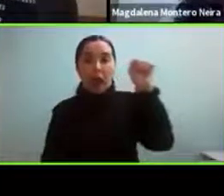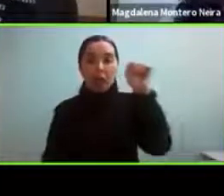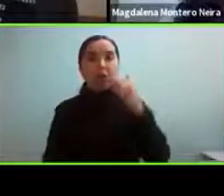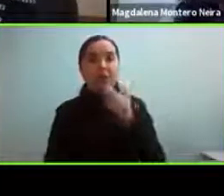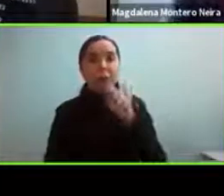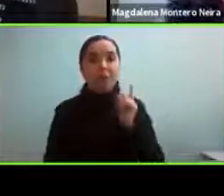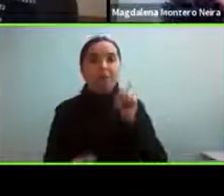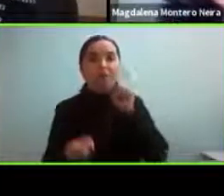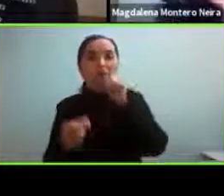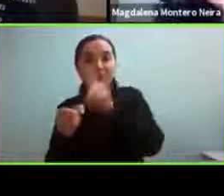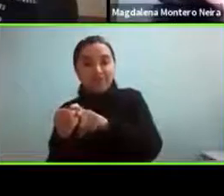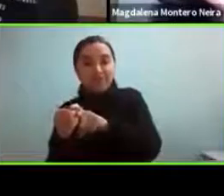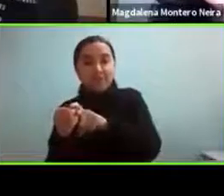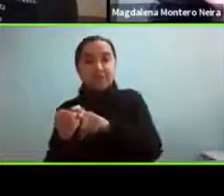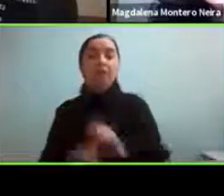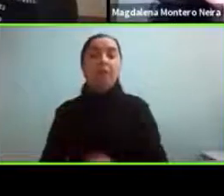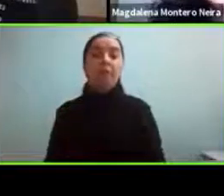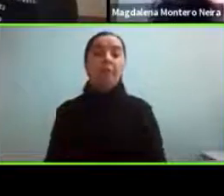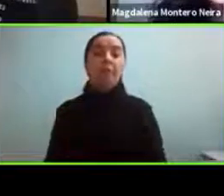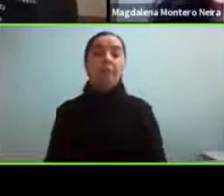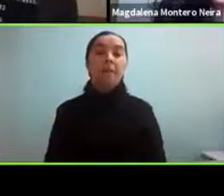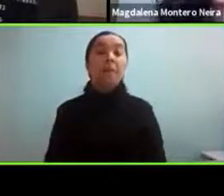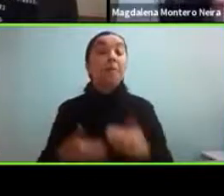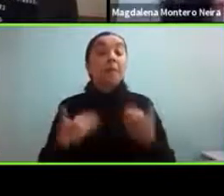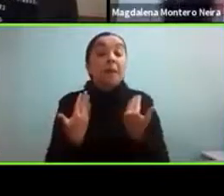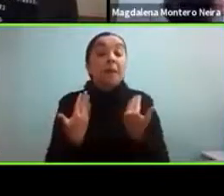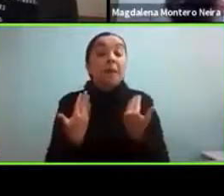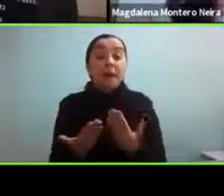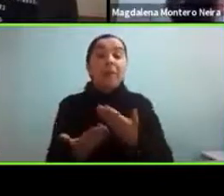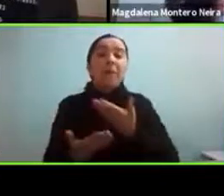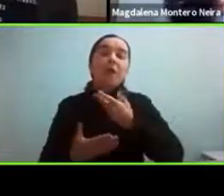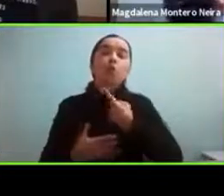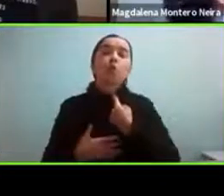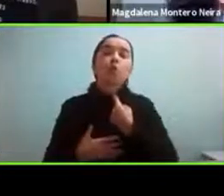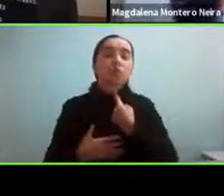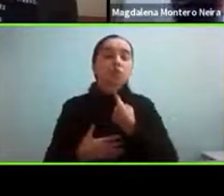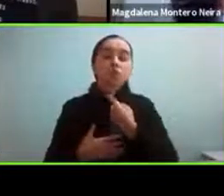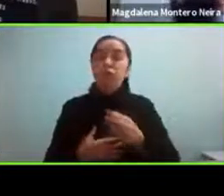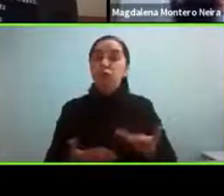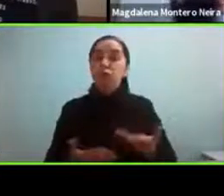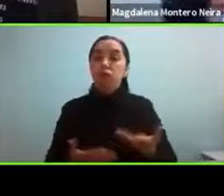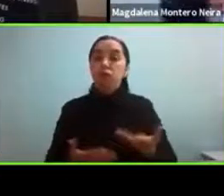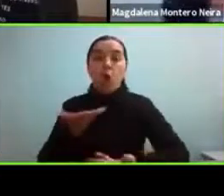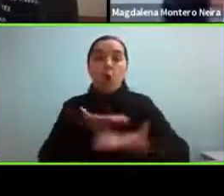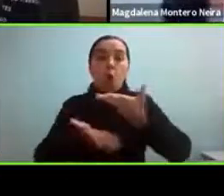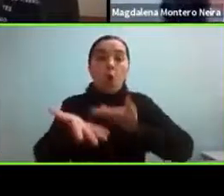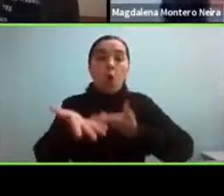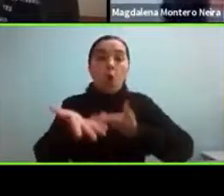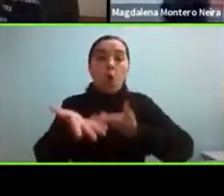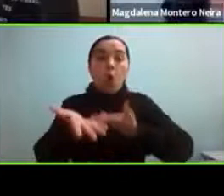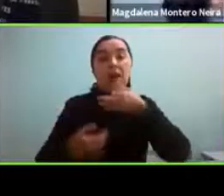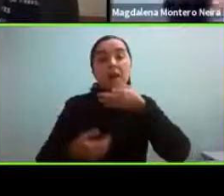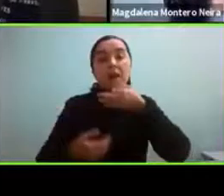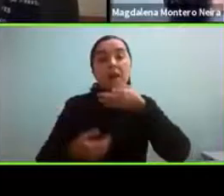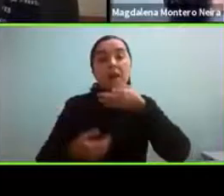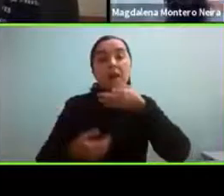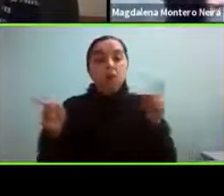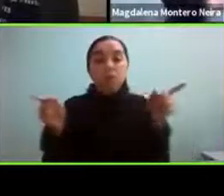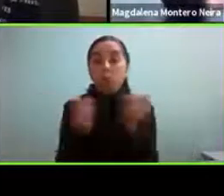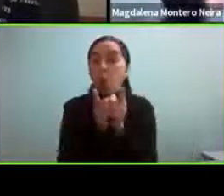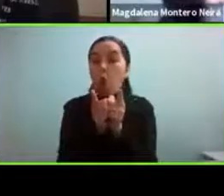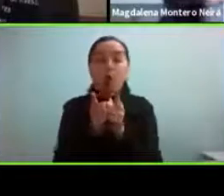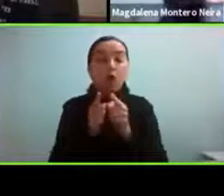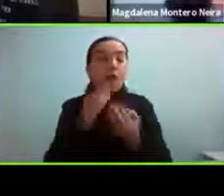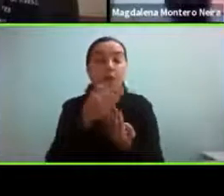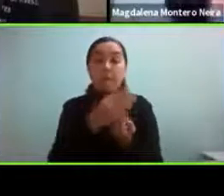y también así que para mí es un placer y un privilegio estar compartiendo esta breve charla esta mañana